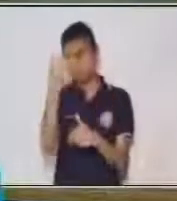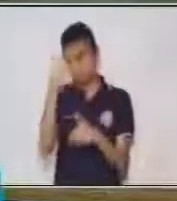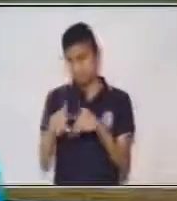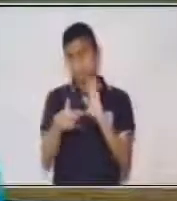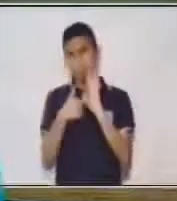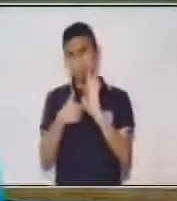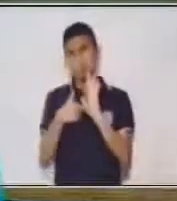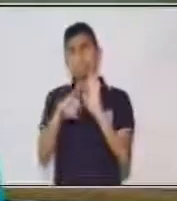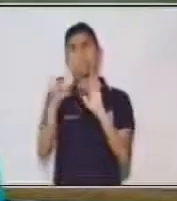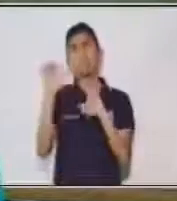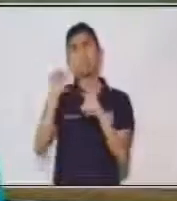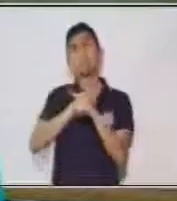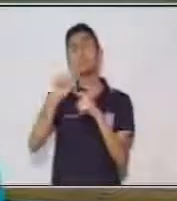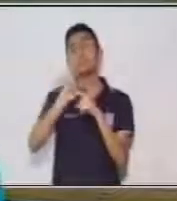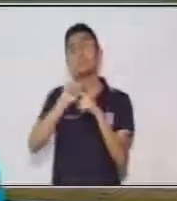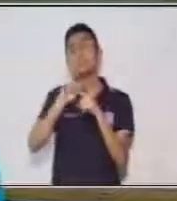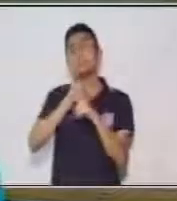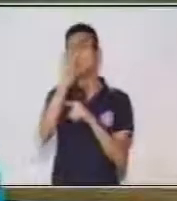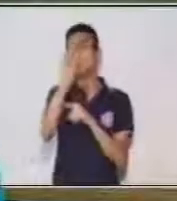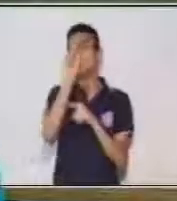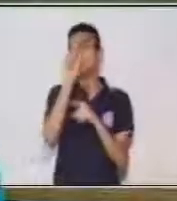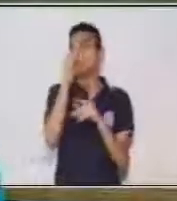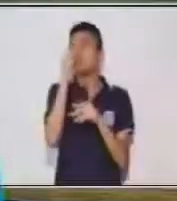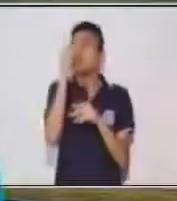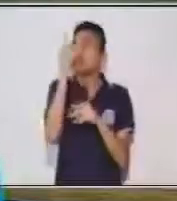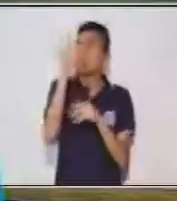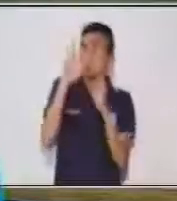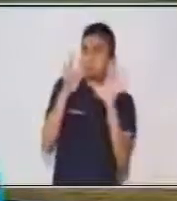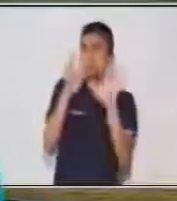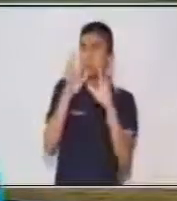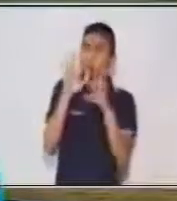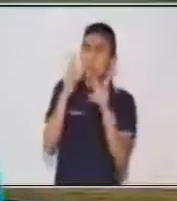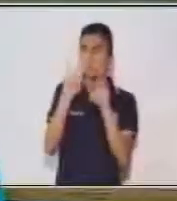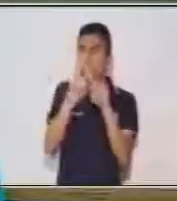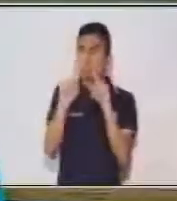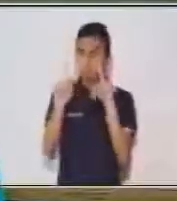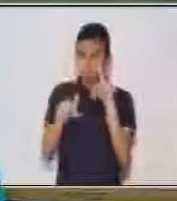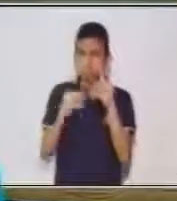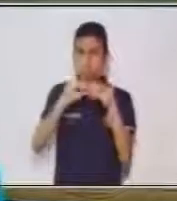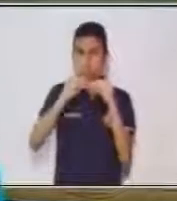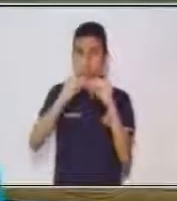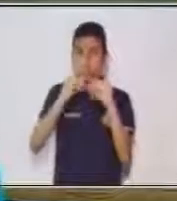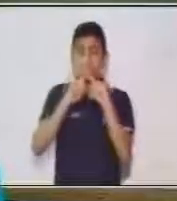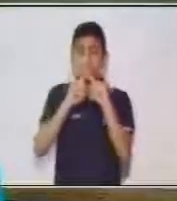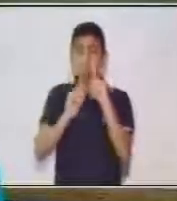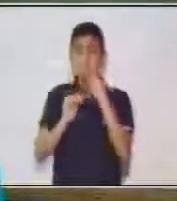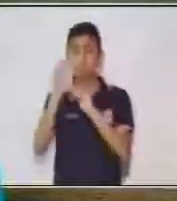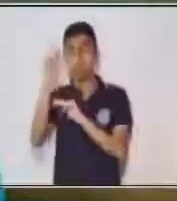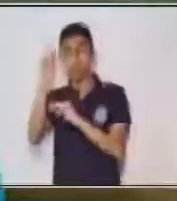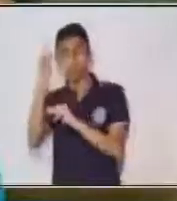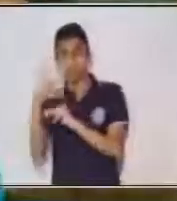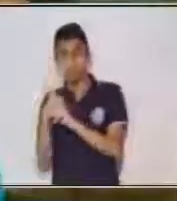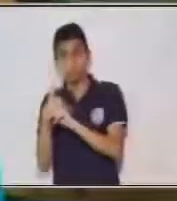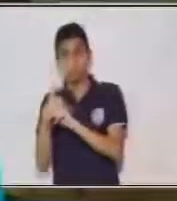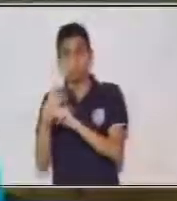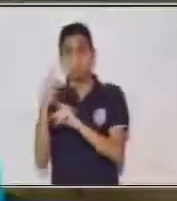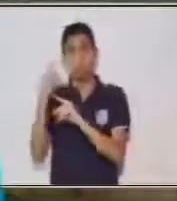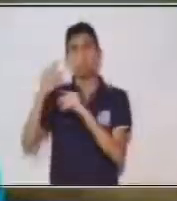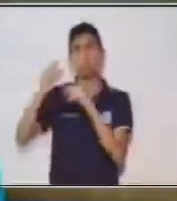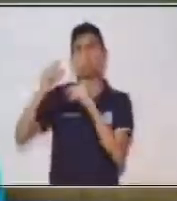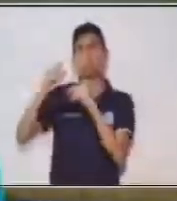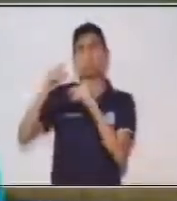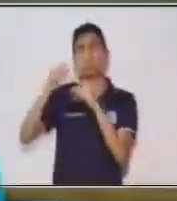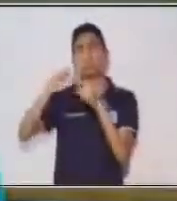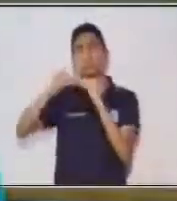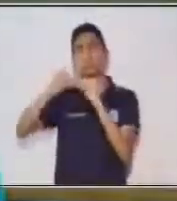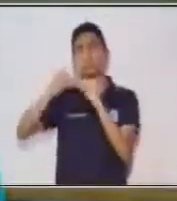ejercicio que es un poco también de diferente número, pero con una constante que es el